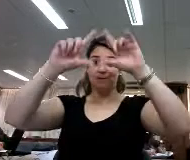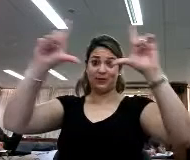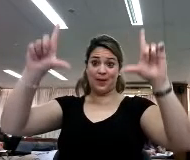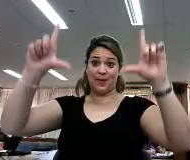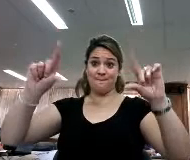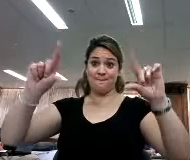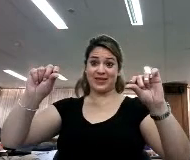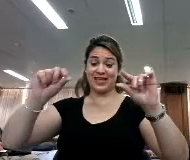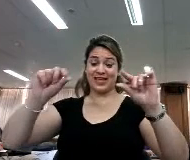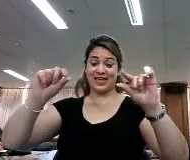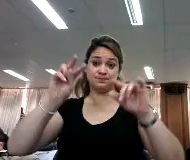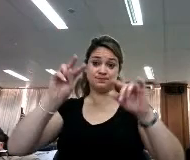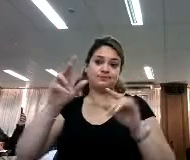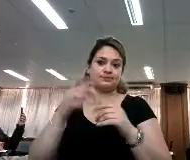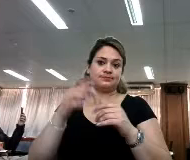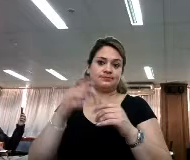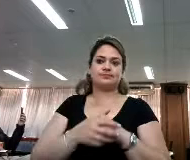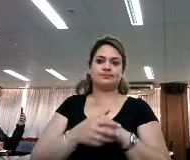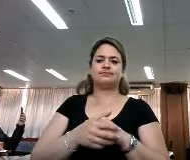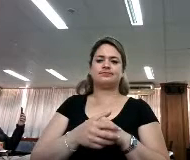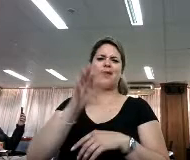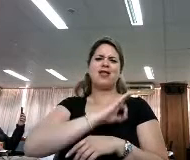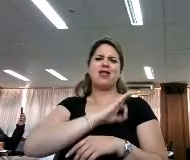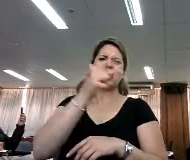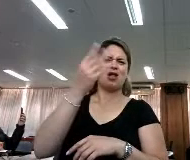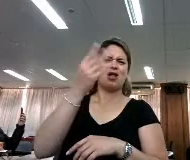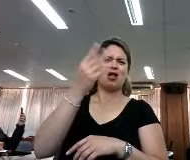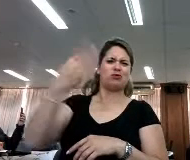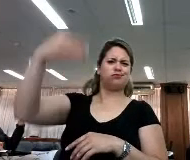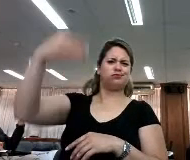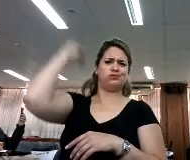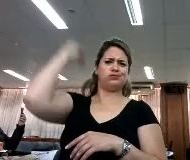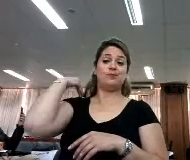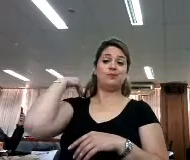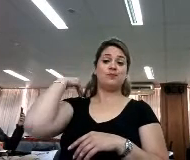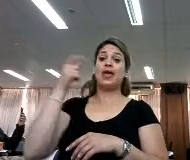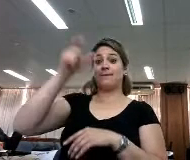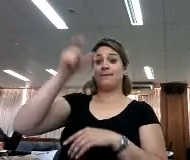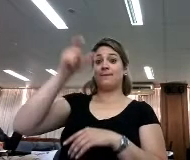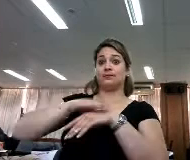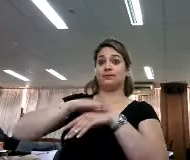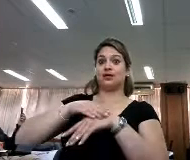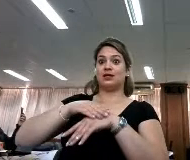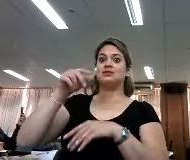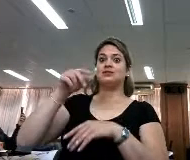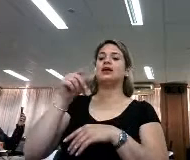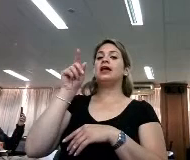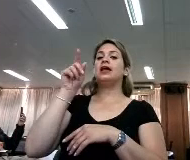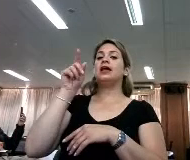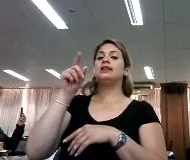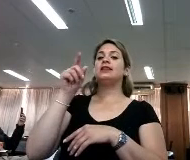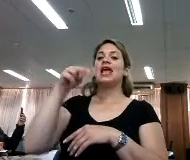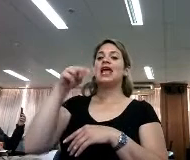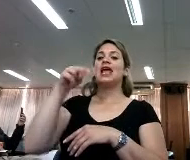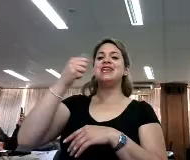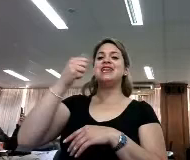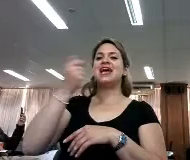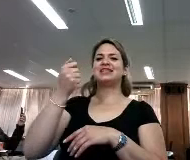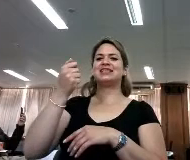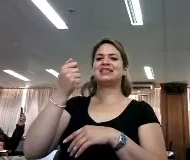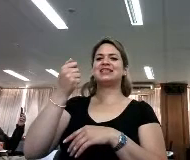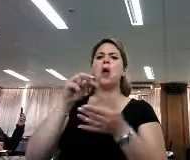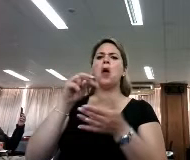Hace unos tres o cuatro años, un astrónomo de la NASA, disléxico él, es la particularidad que